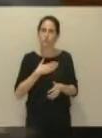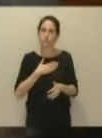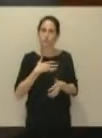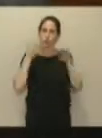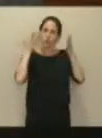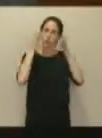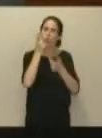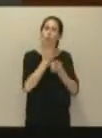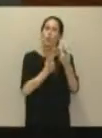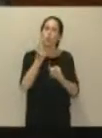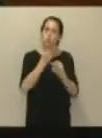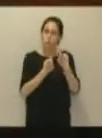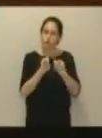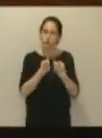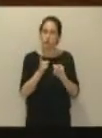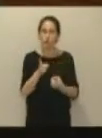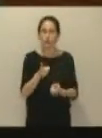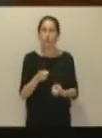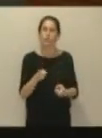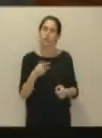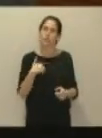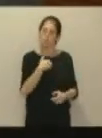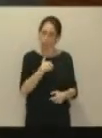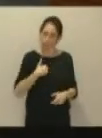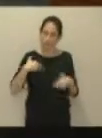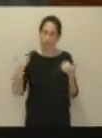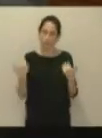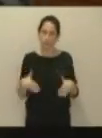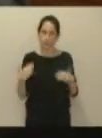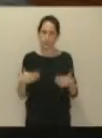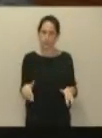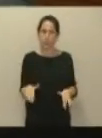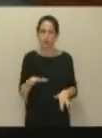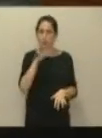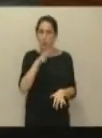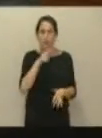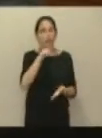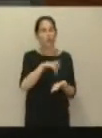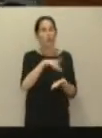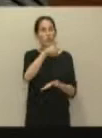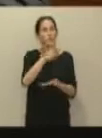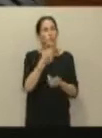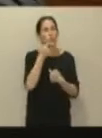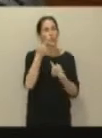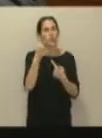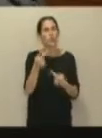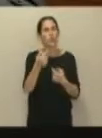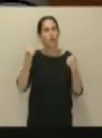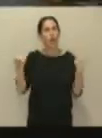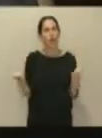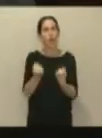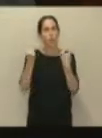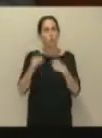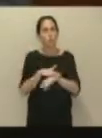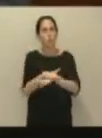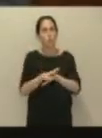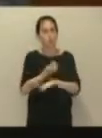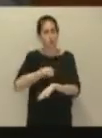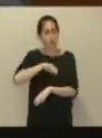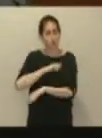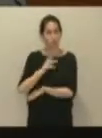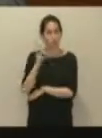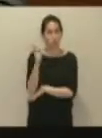consejo consultivo. Jugaron un papelón tremendo. Porque, cuando usted ha dicho que era la actuación de los dos ministerios de España,